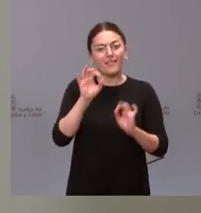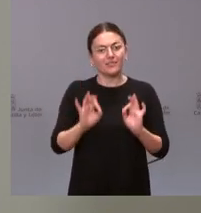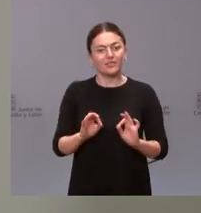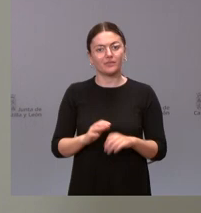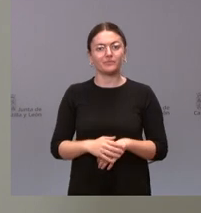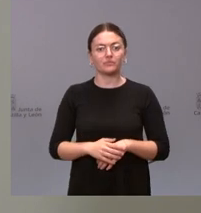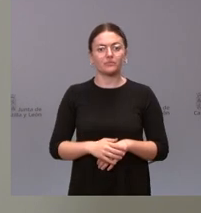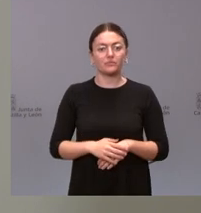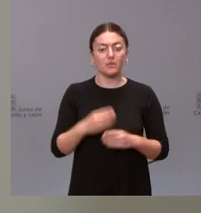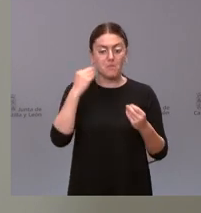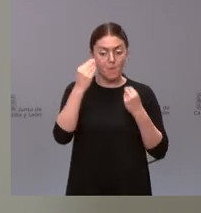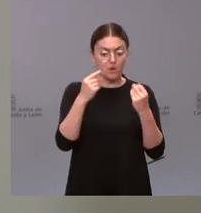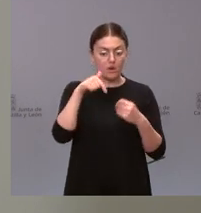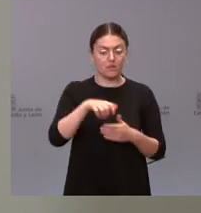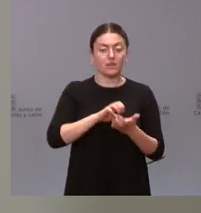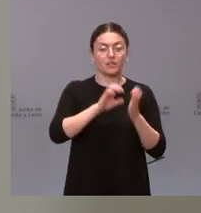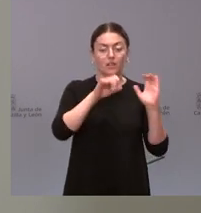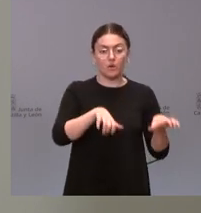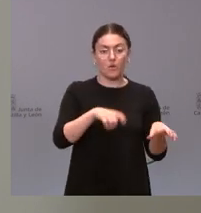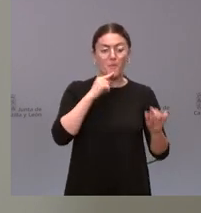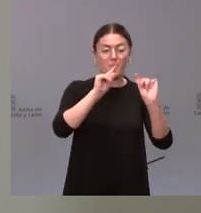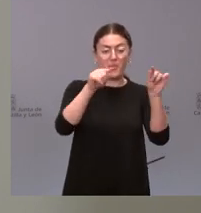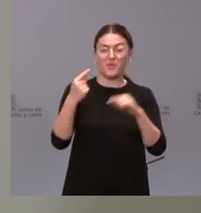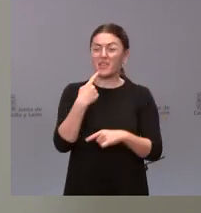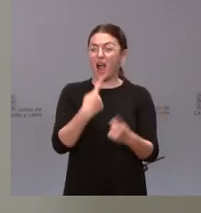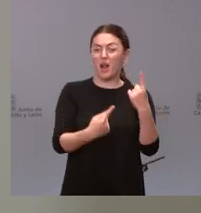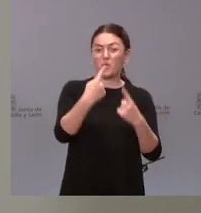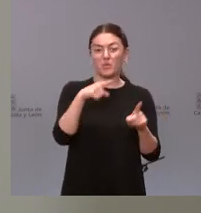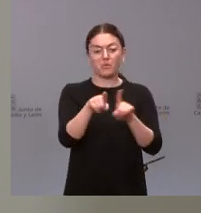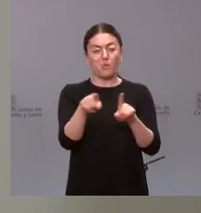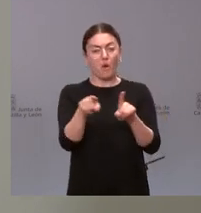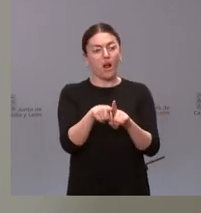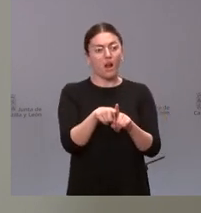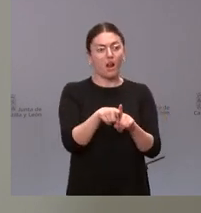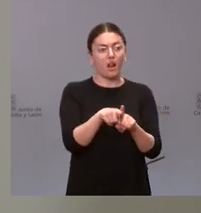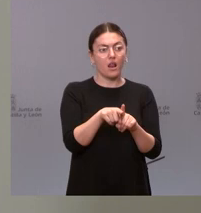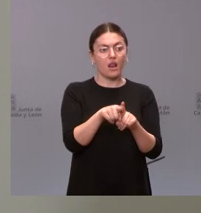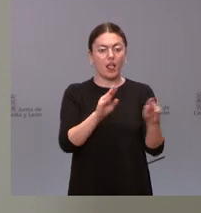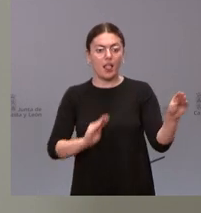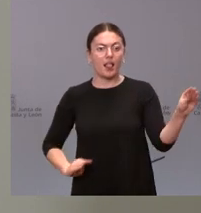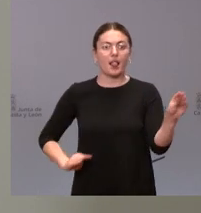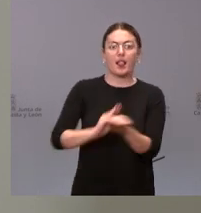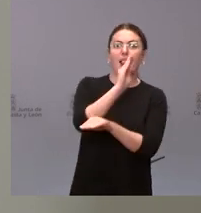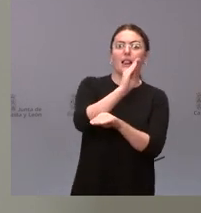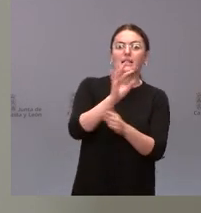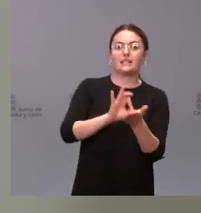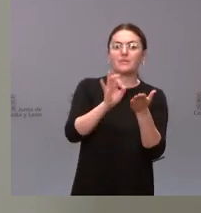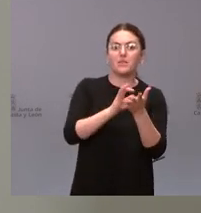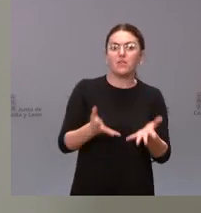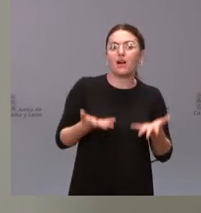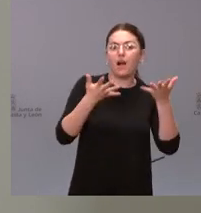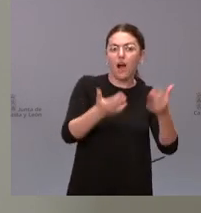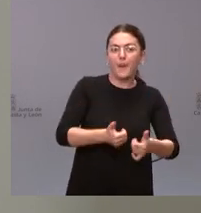nosotros podamos decir que hay alguna provincia en la que se le están dotando de mayores servicios de mayores